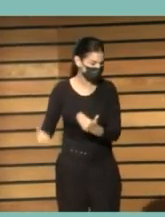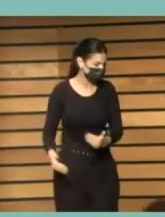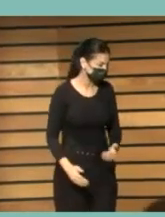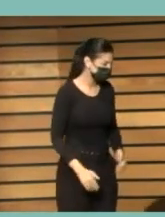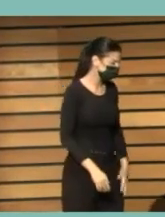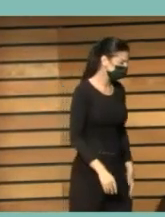ah vale directamente que